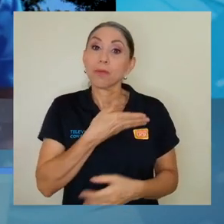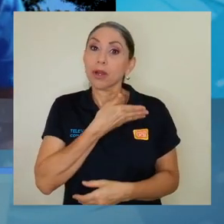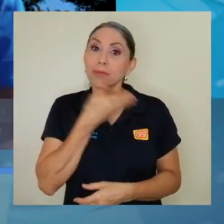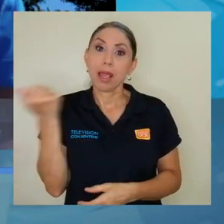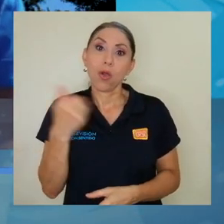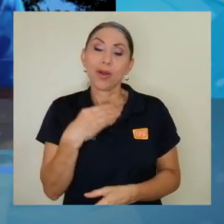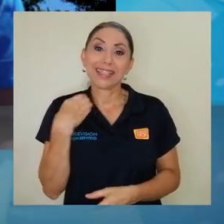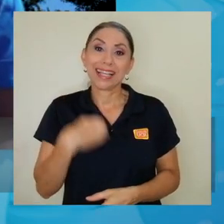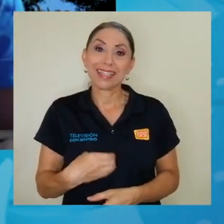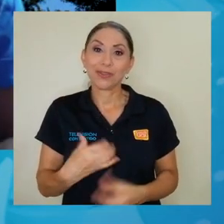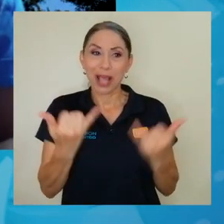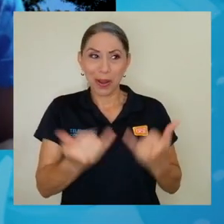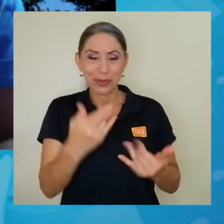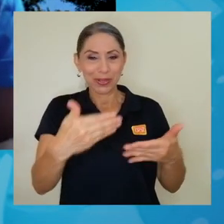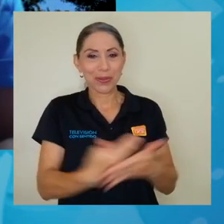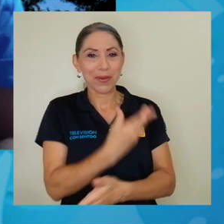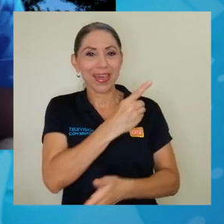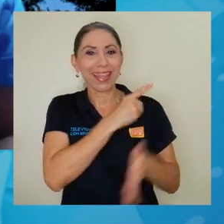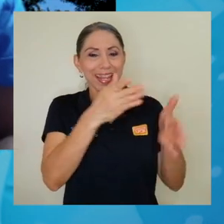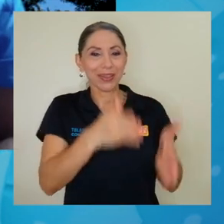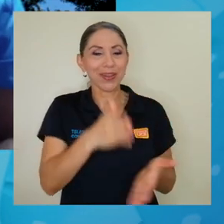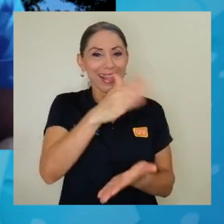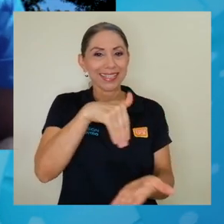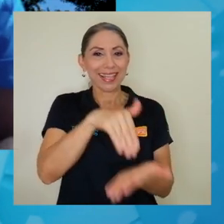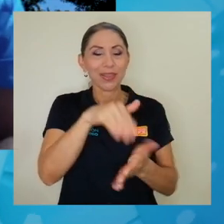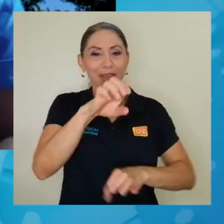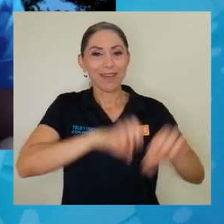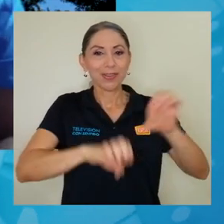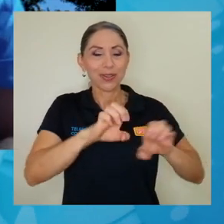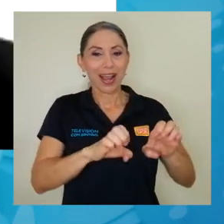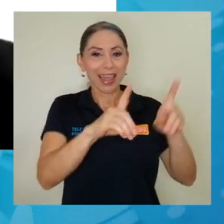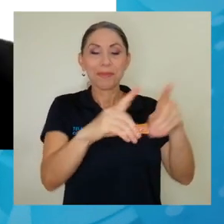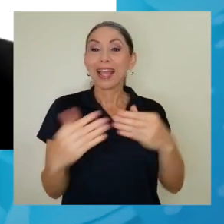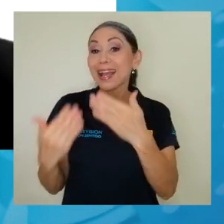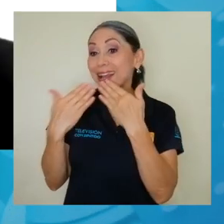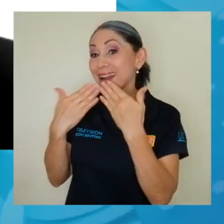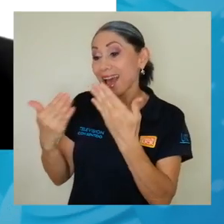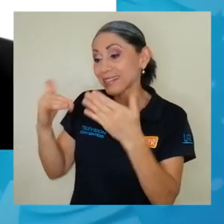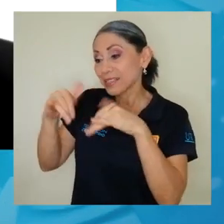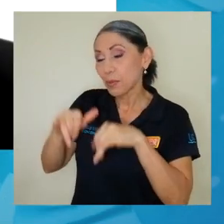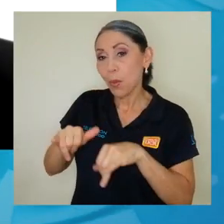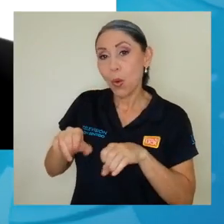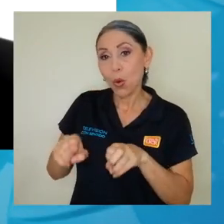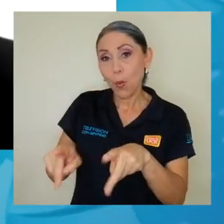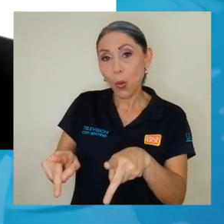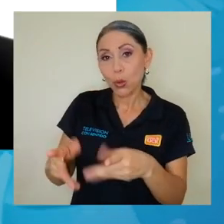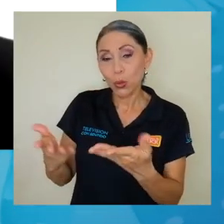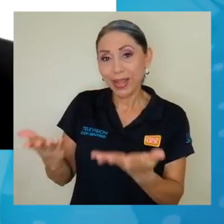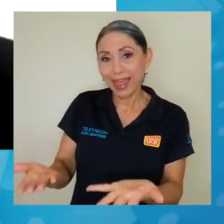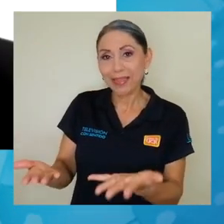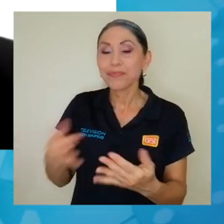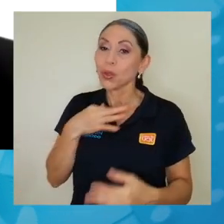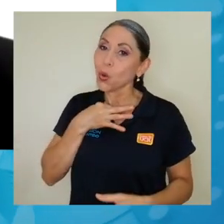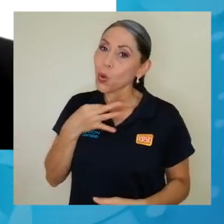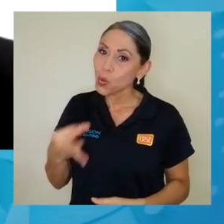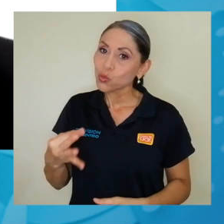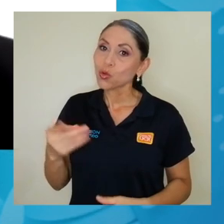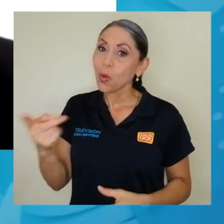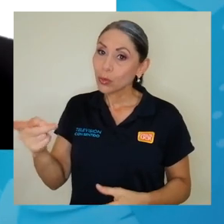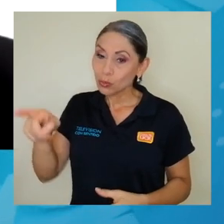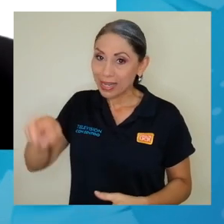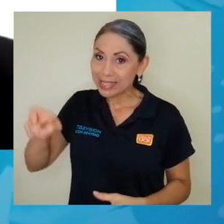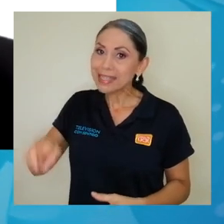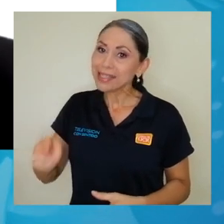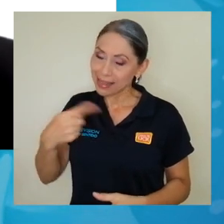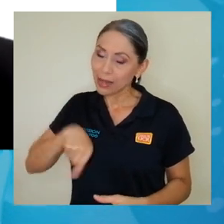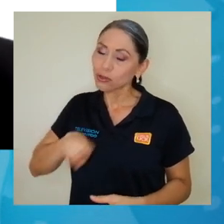mejores deseos ahora que es usted la nueva directora del Centro de Evaluación Académica. Muchas gracias, María, por este espacio y con todo el gusto, pues estaremos ahí cuando